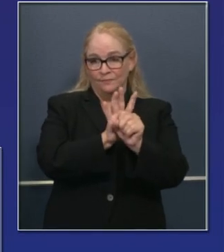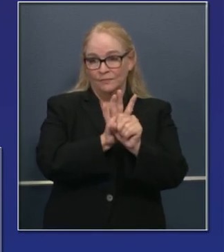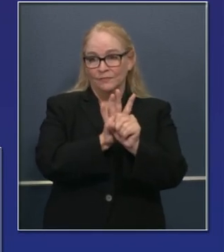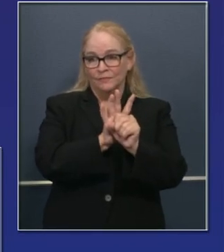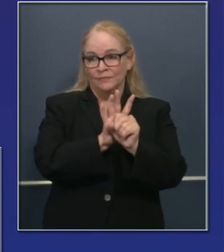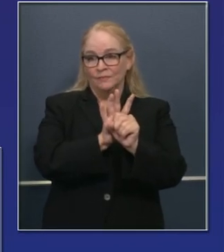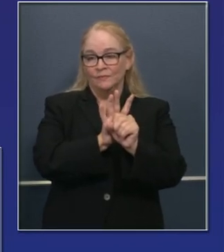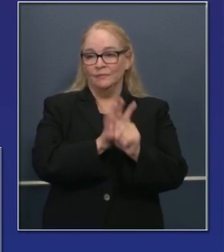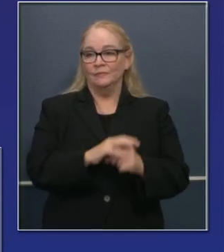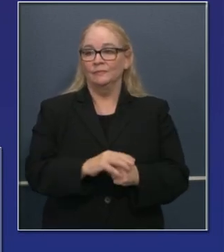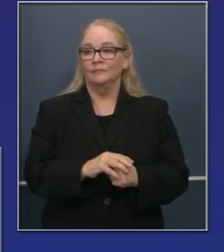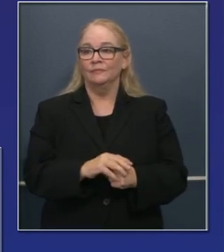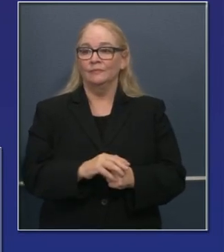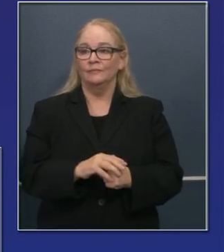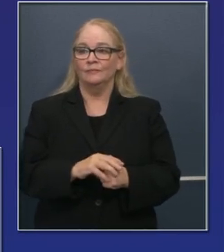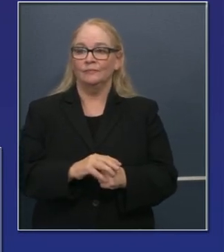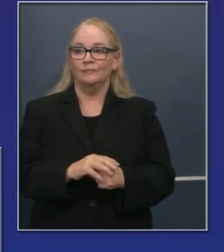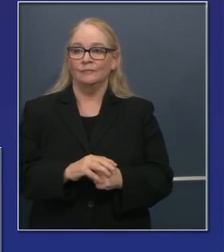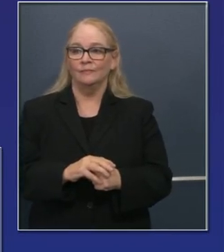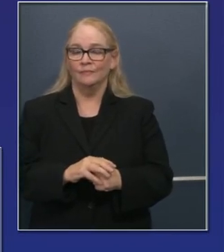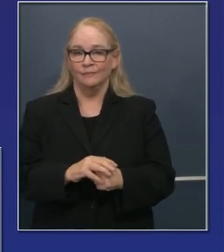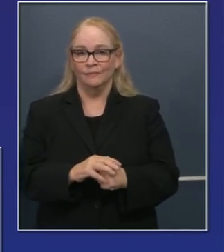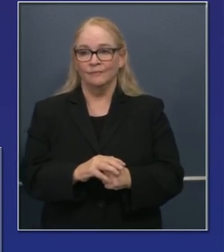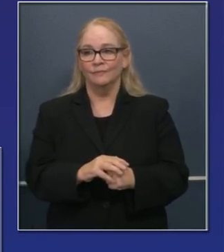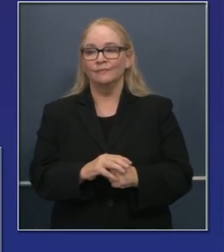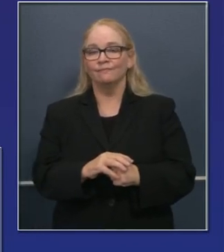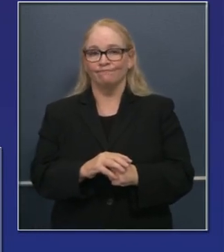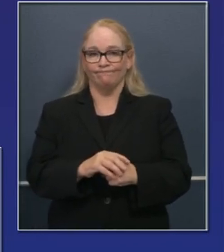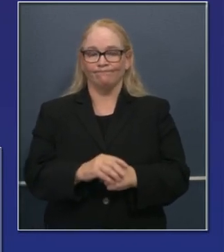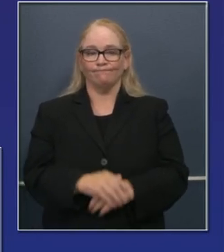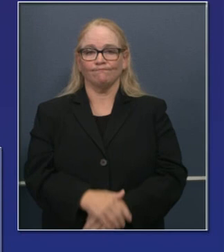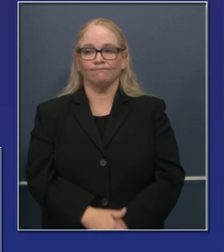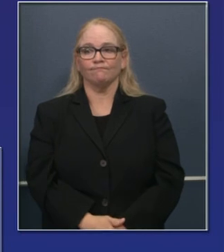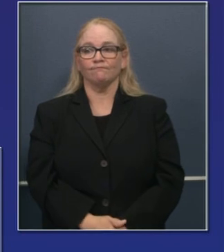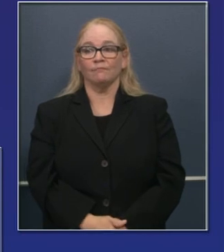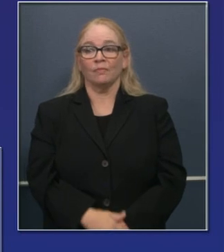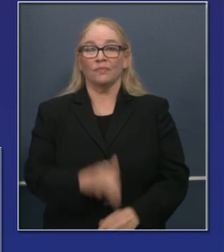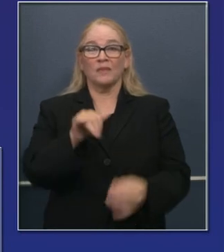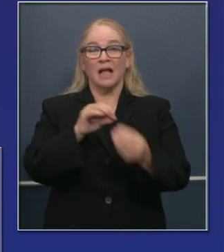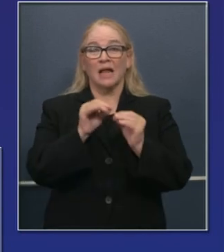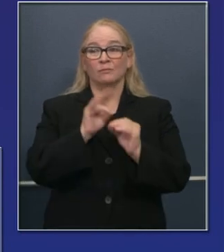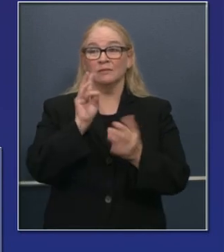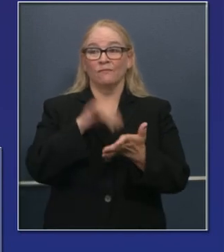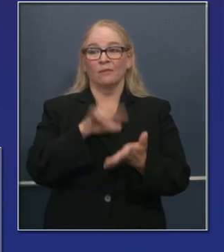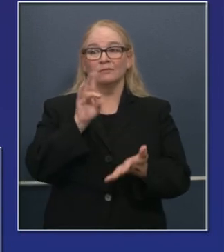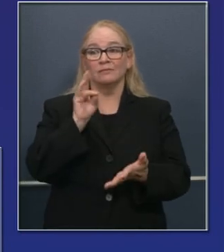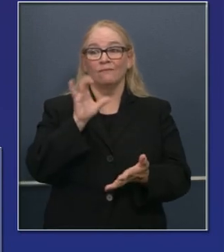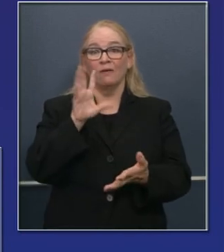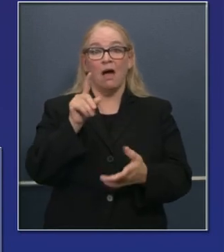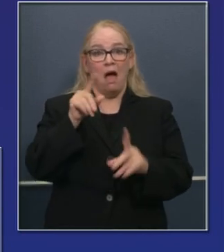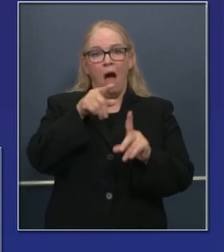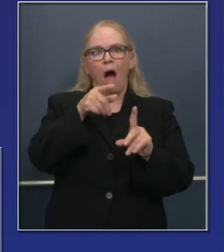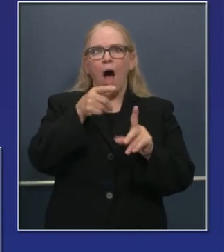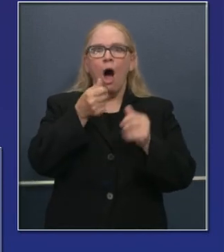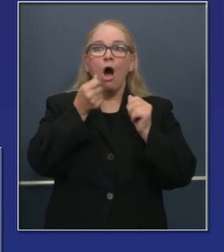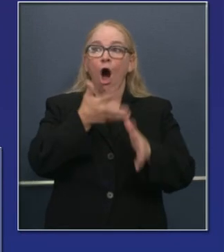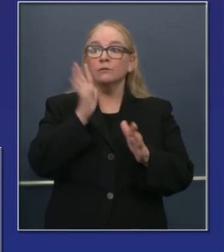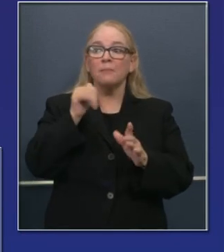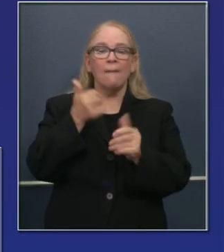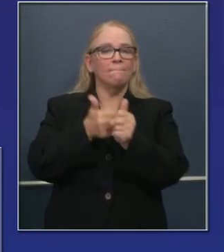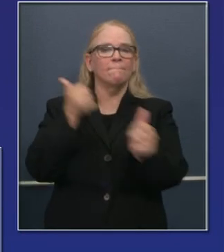no relacionados a los casos retrasados. Las nuevas cifras en que estamos confiados del 9 de agosto.